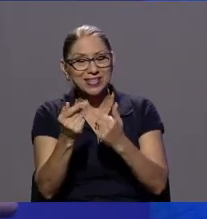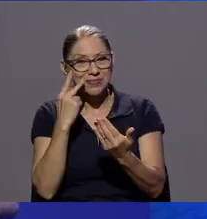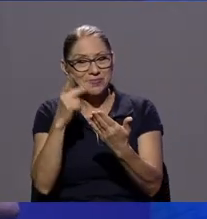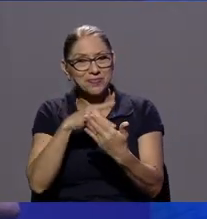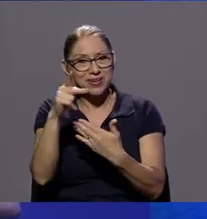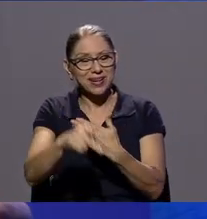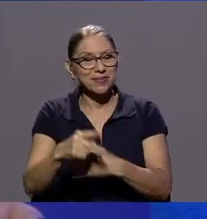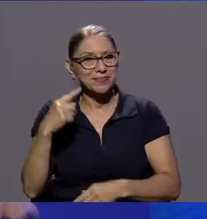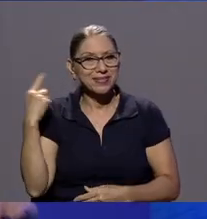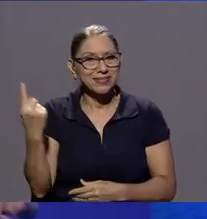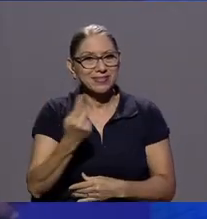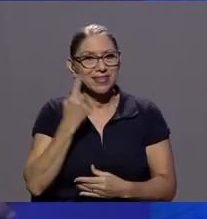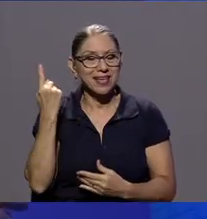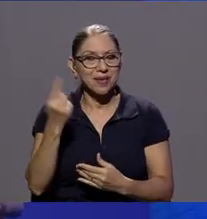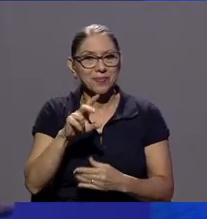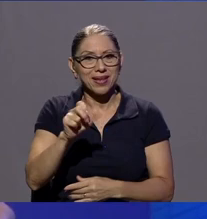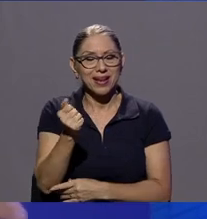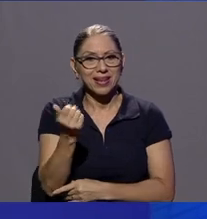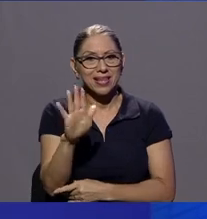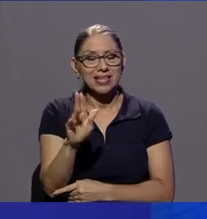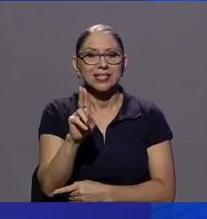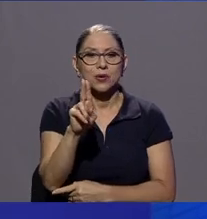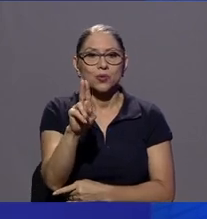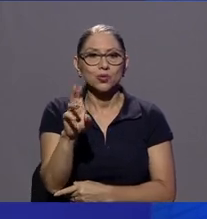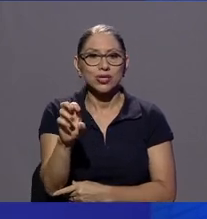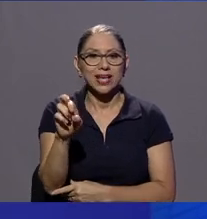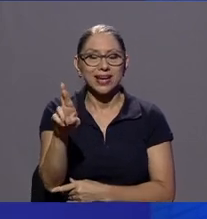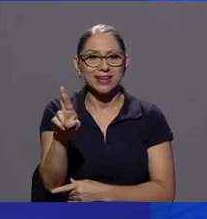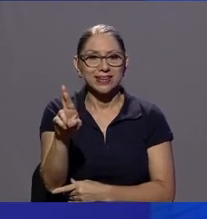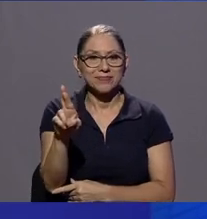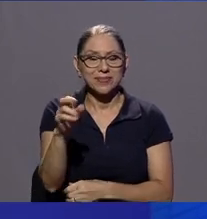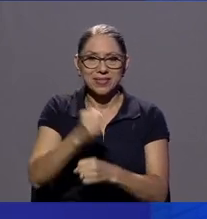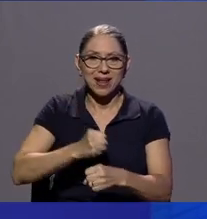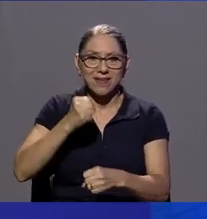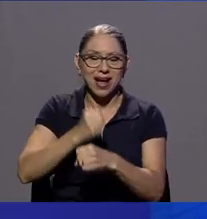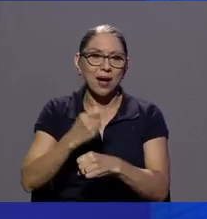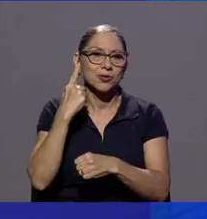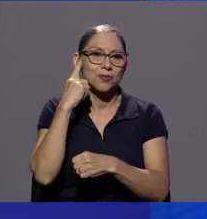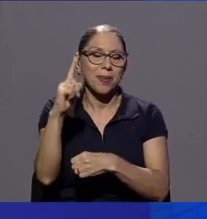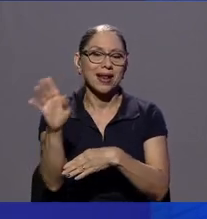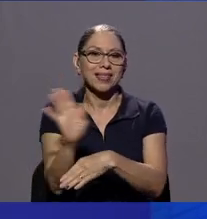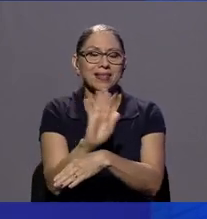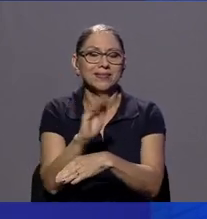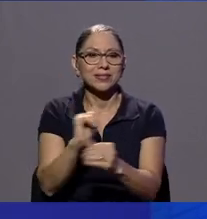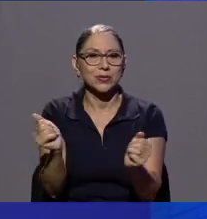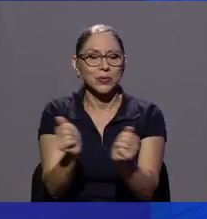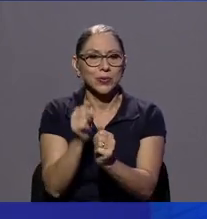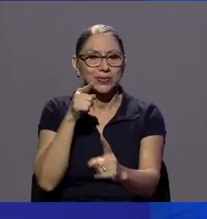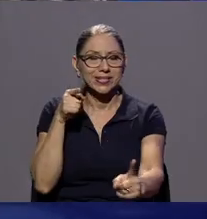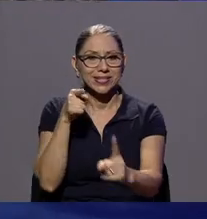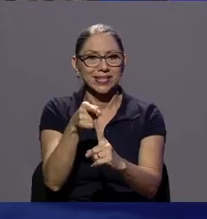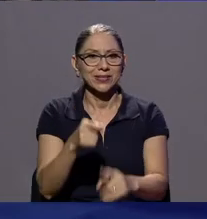programación de canal 15 UCR en donde trabajamos para hacer televisión con sentido